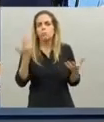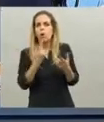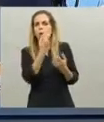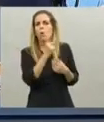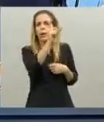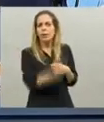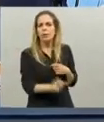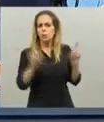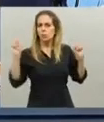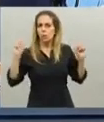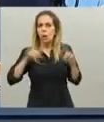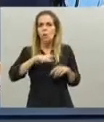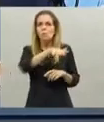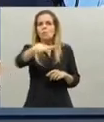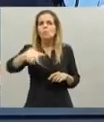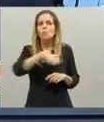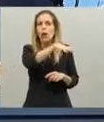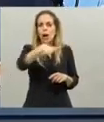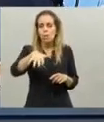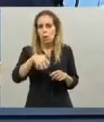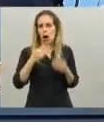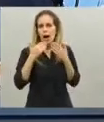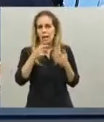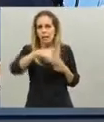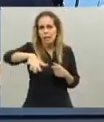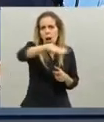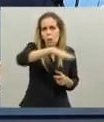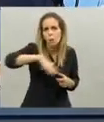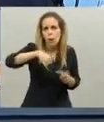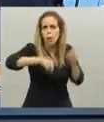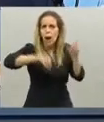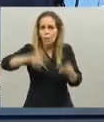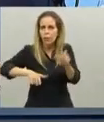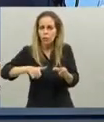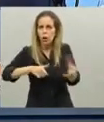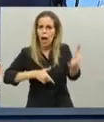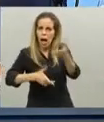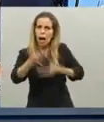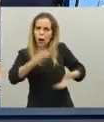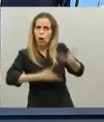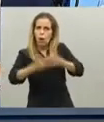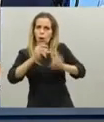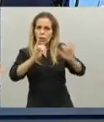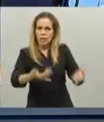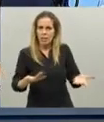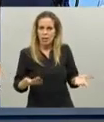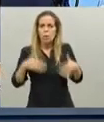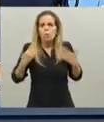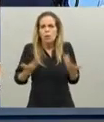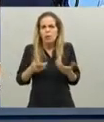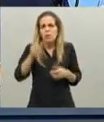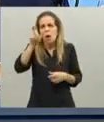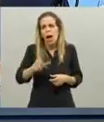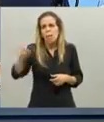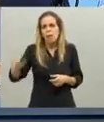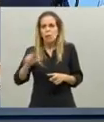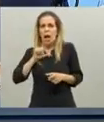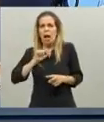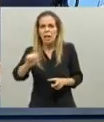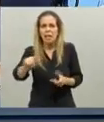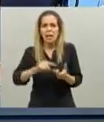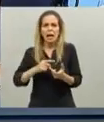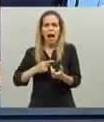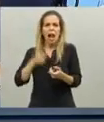parece que es muy desagradable muy desagradable atacar de manera además